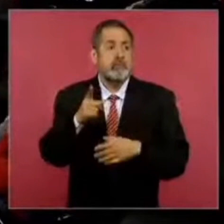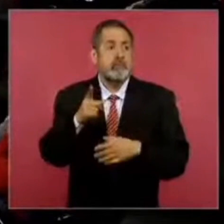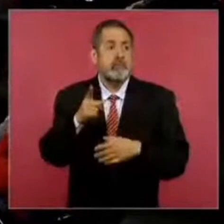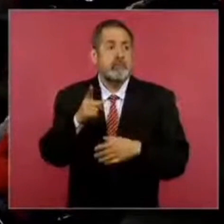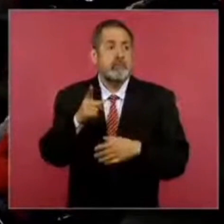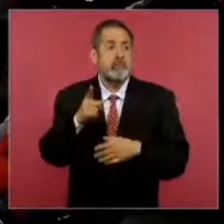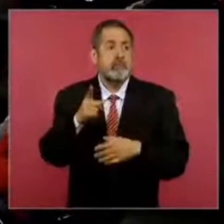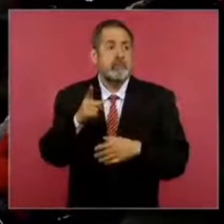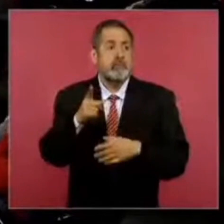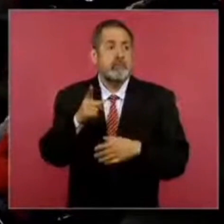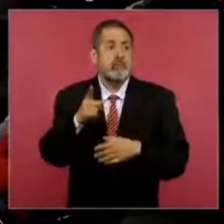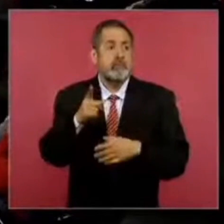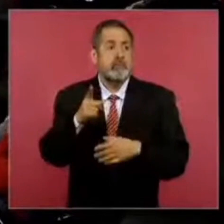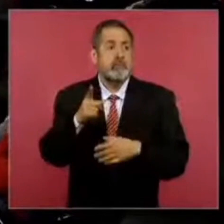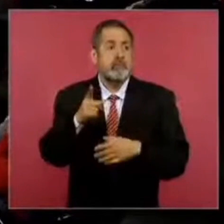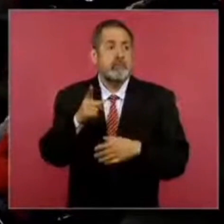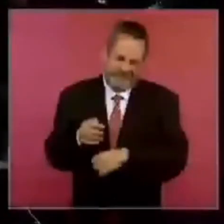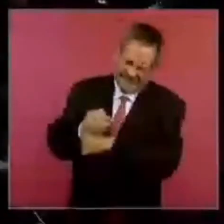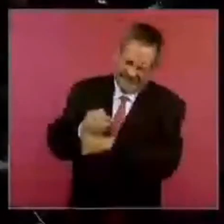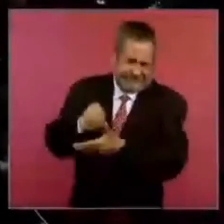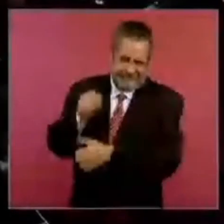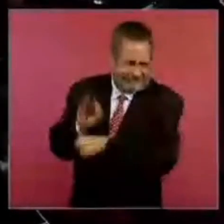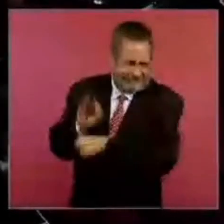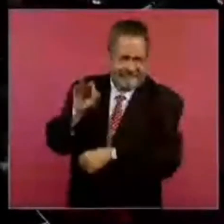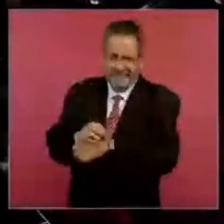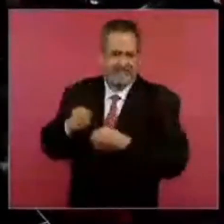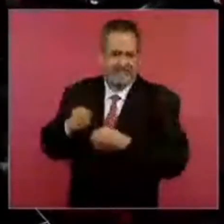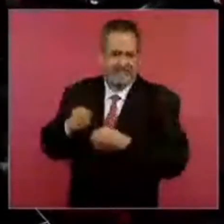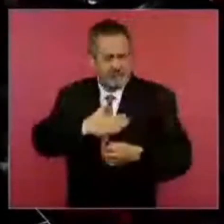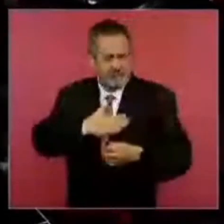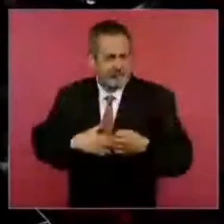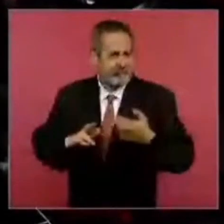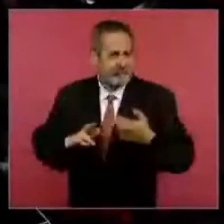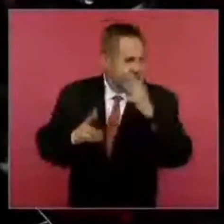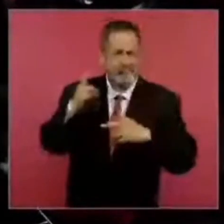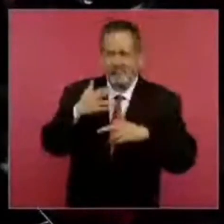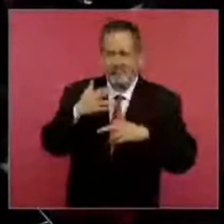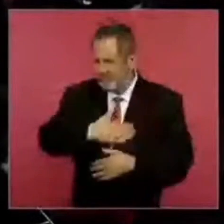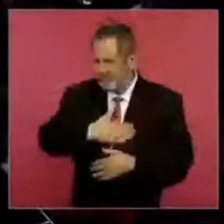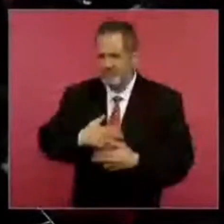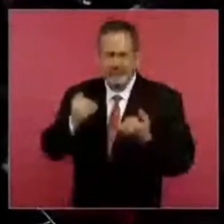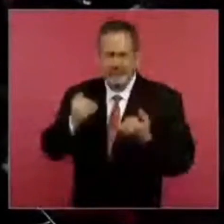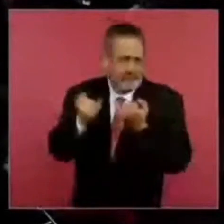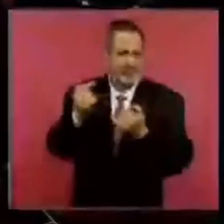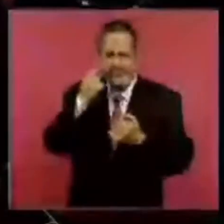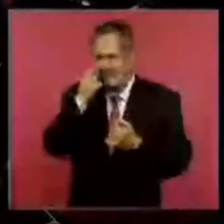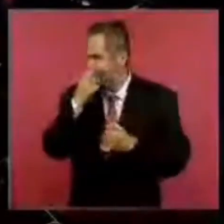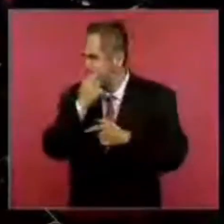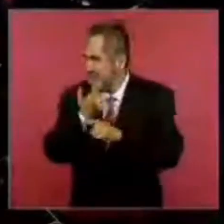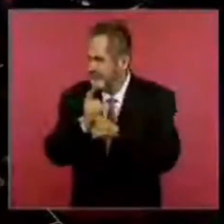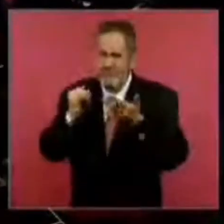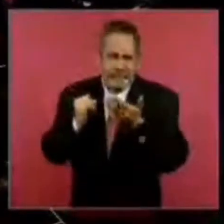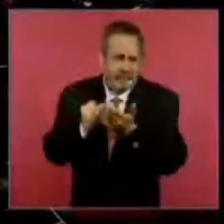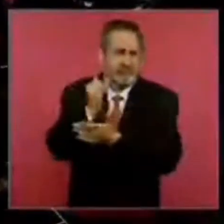Se lucharon por la justicia, por la democracia, por las libertades.